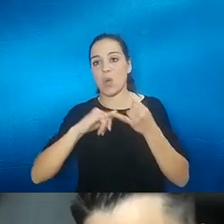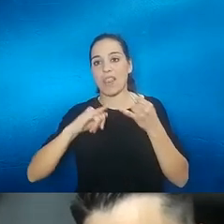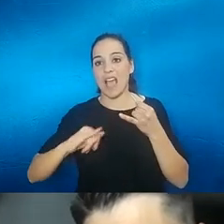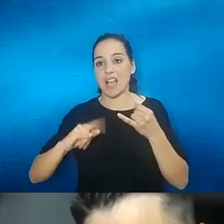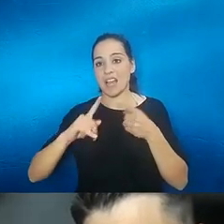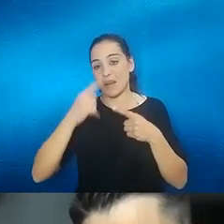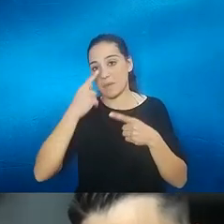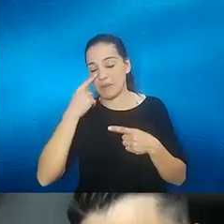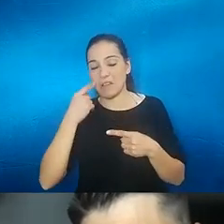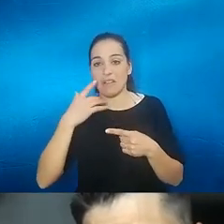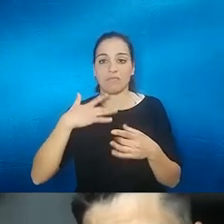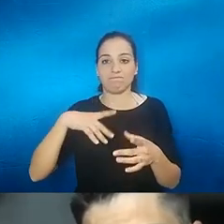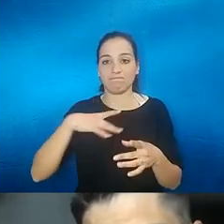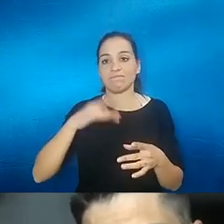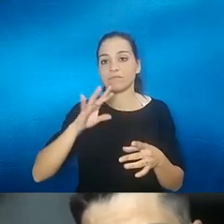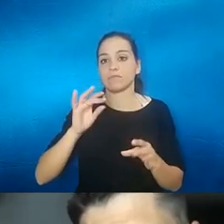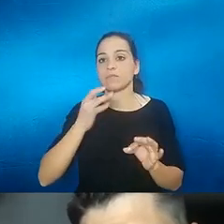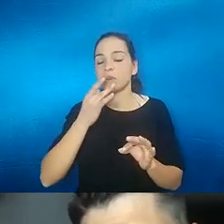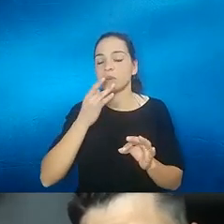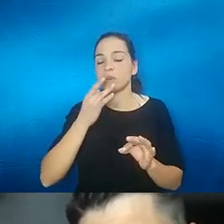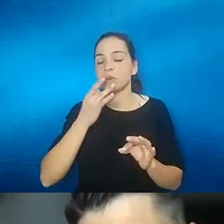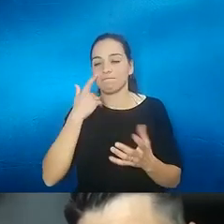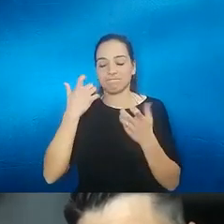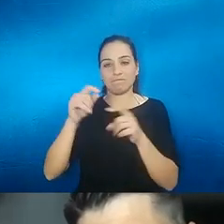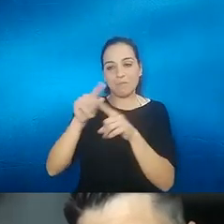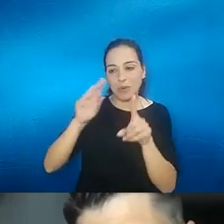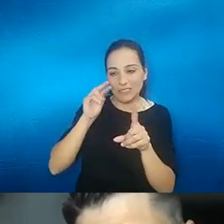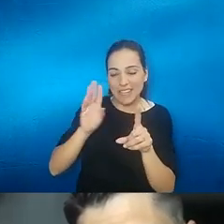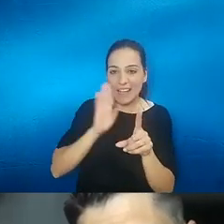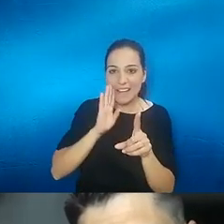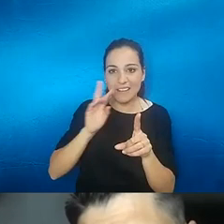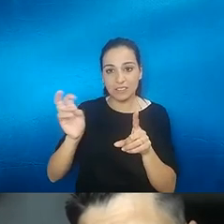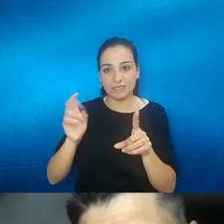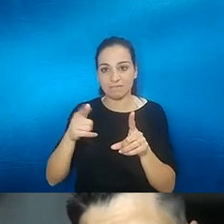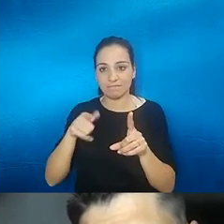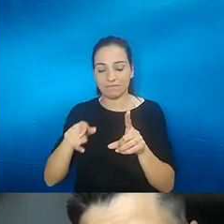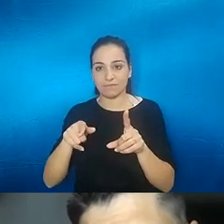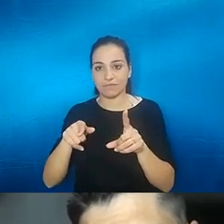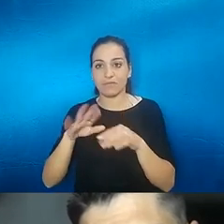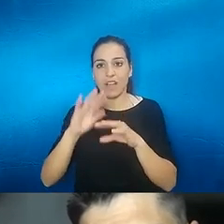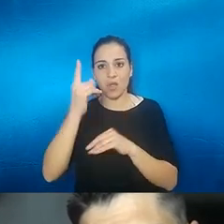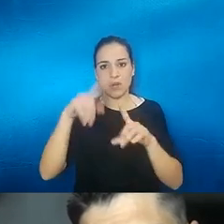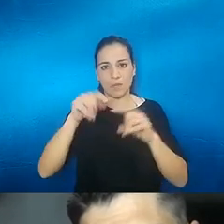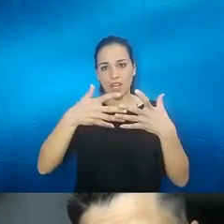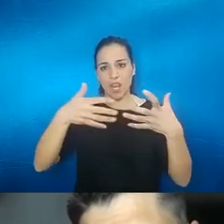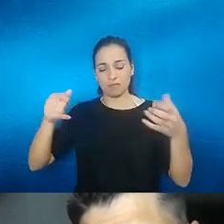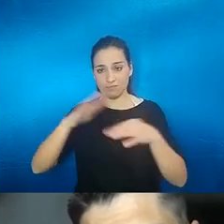vistacito por encima si me ha llamado mucho la pregunta hay una muy larga que es para para ti Juan también